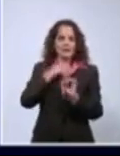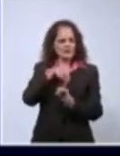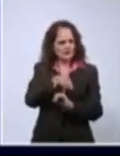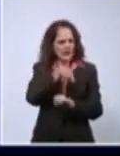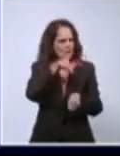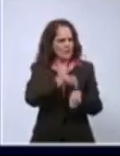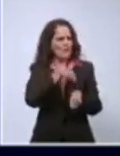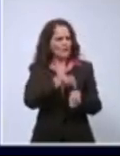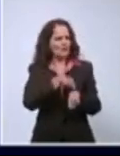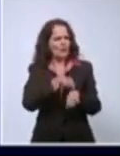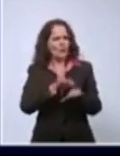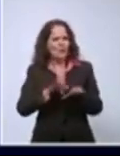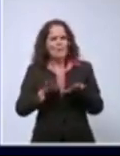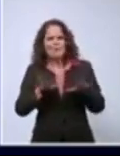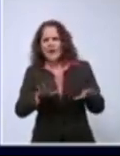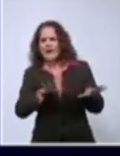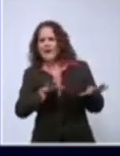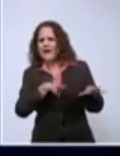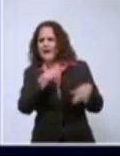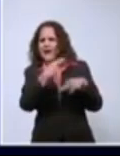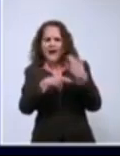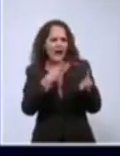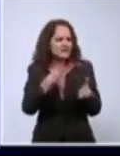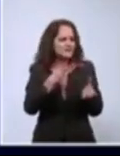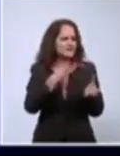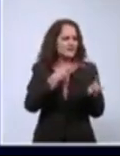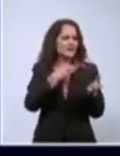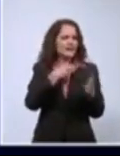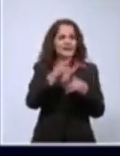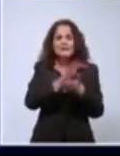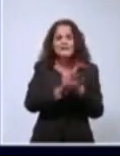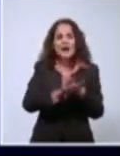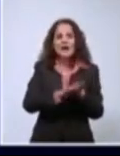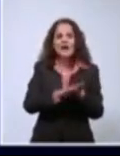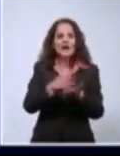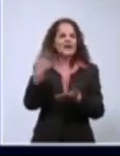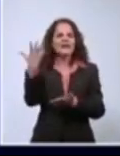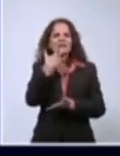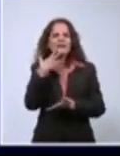Yo soy de los que digo que el parón debiera venir más que nada de la administración Trump.